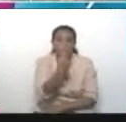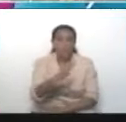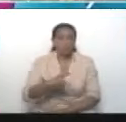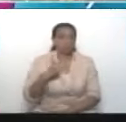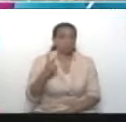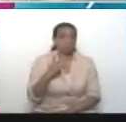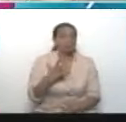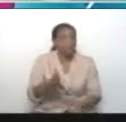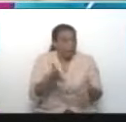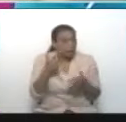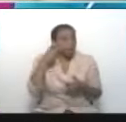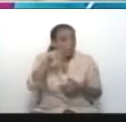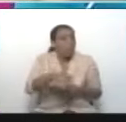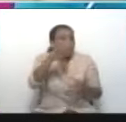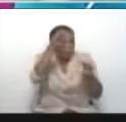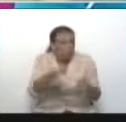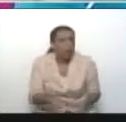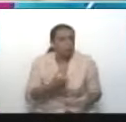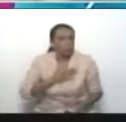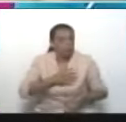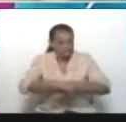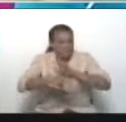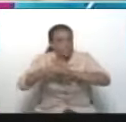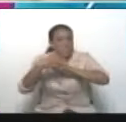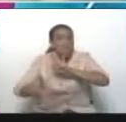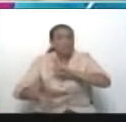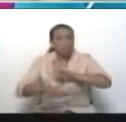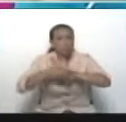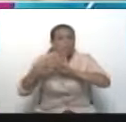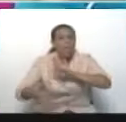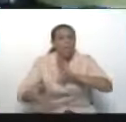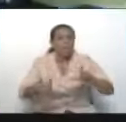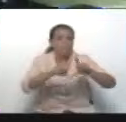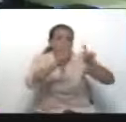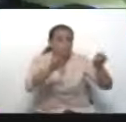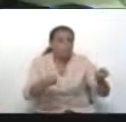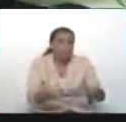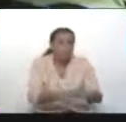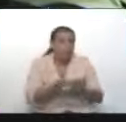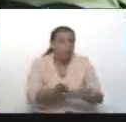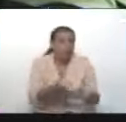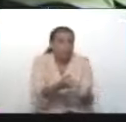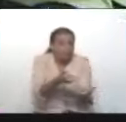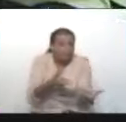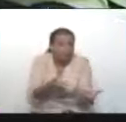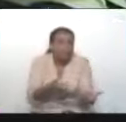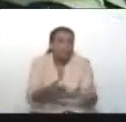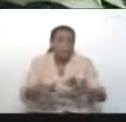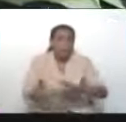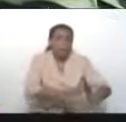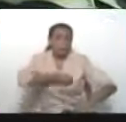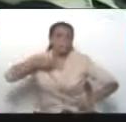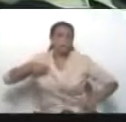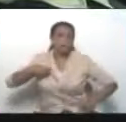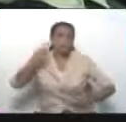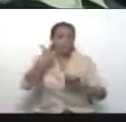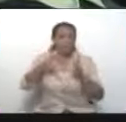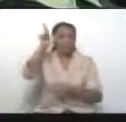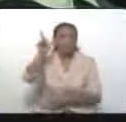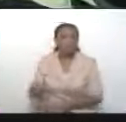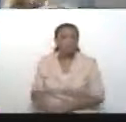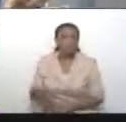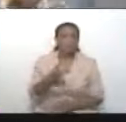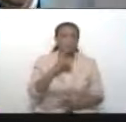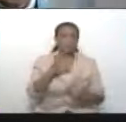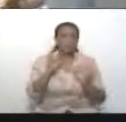clase porque se la ganó piedad. Y le pusieron en su féretro la espada del libertador Simón Bolívar